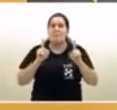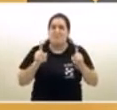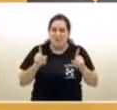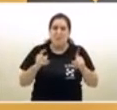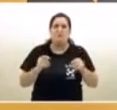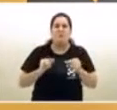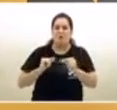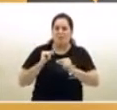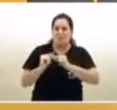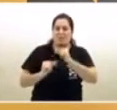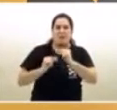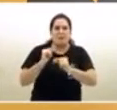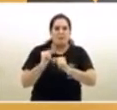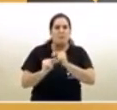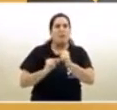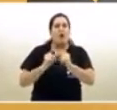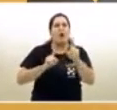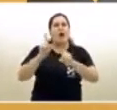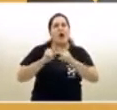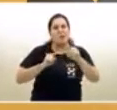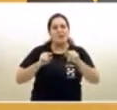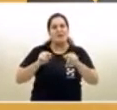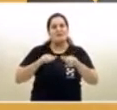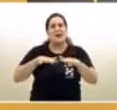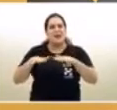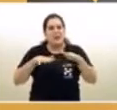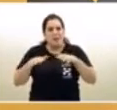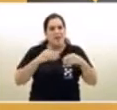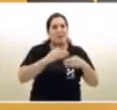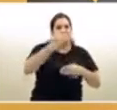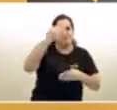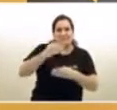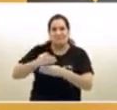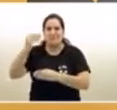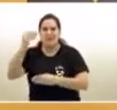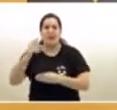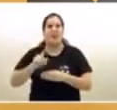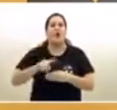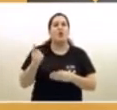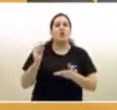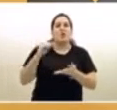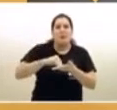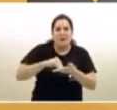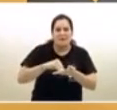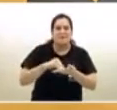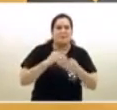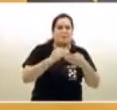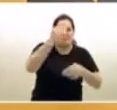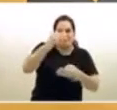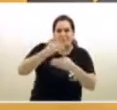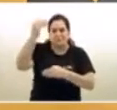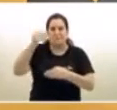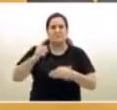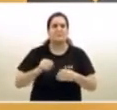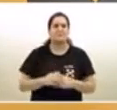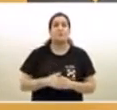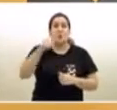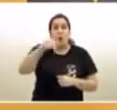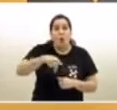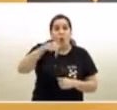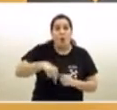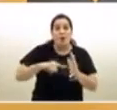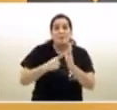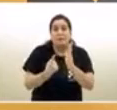forma progresiva y cuidada actividades y completando otras que ya estaban funcionando. Hoy en la ciudad está